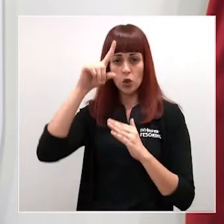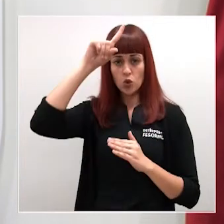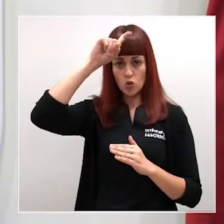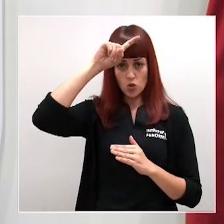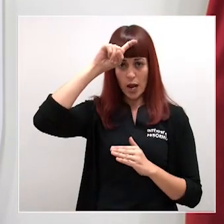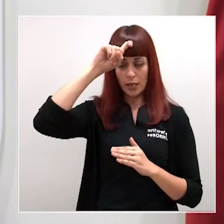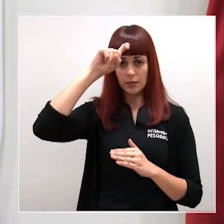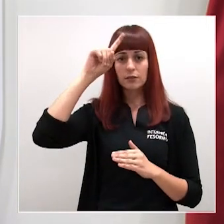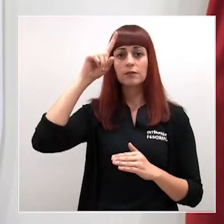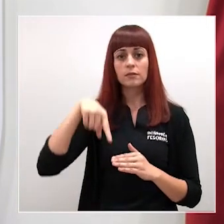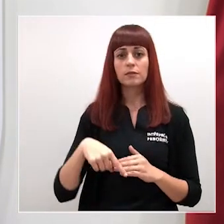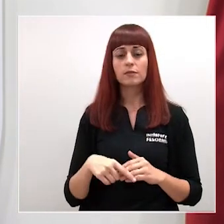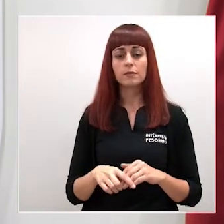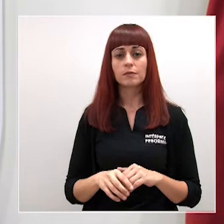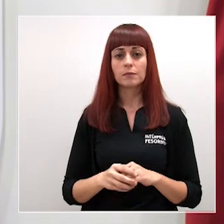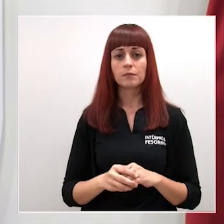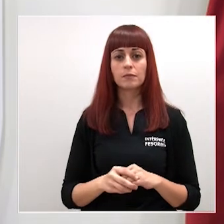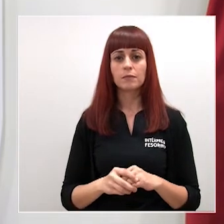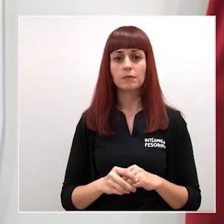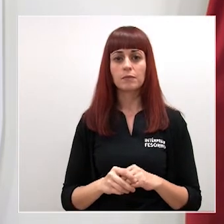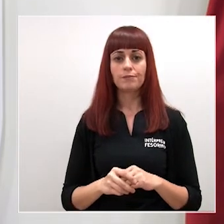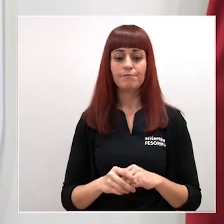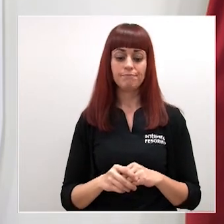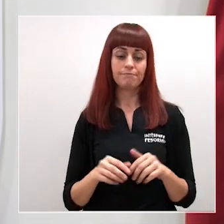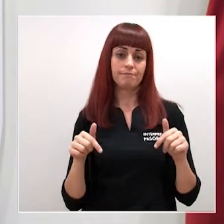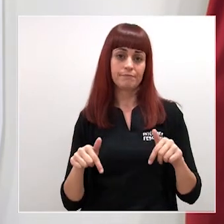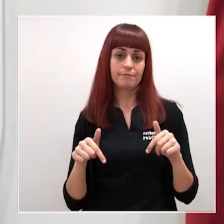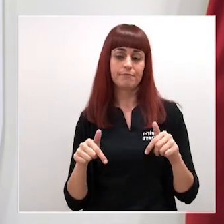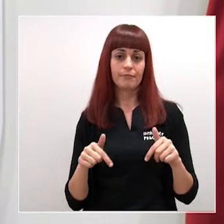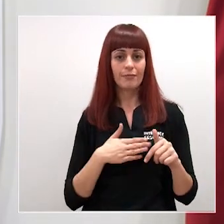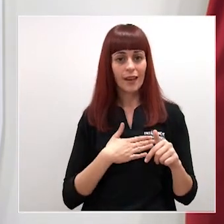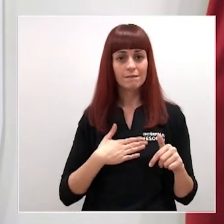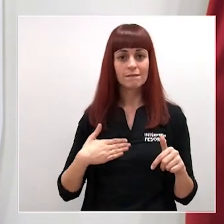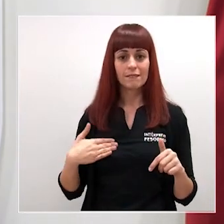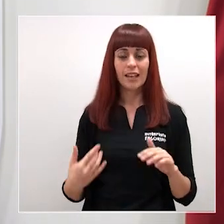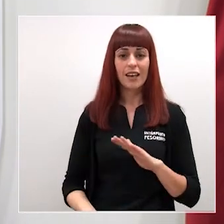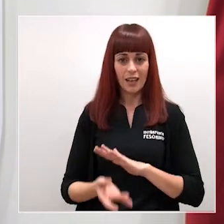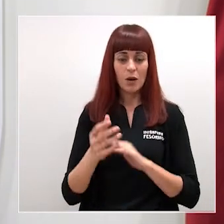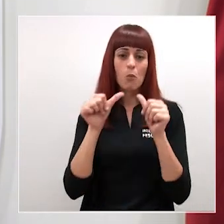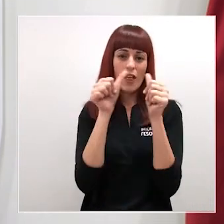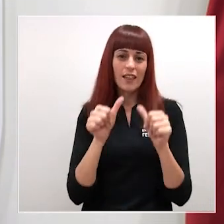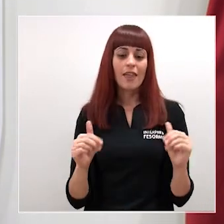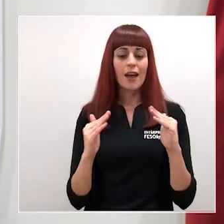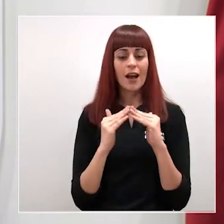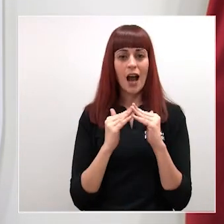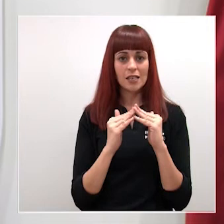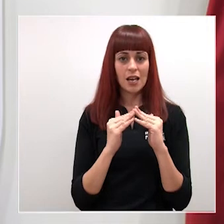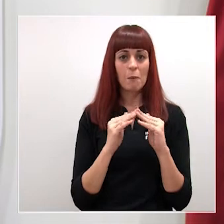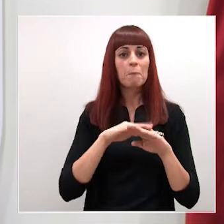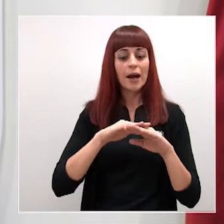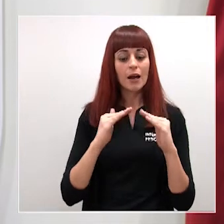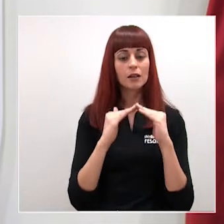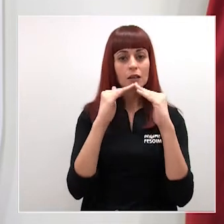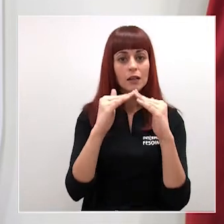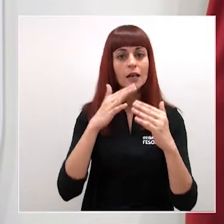y que responde a la evolución que esta modalidad ha tenido desde su creación, con el objetivo de dar más seguridad